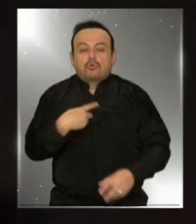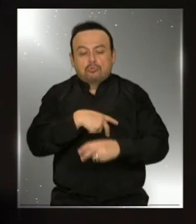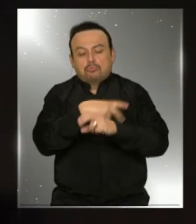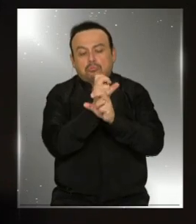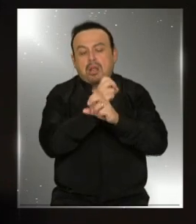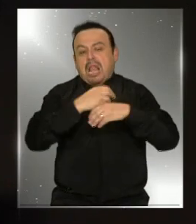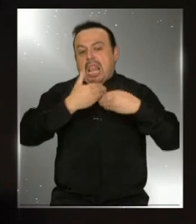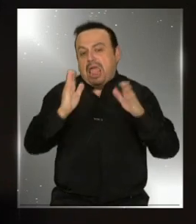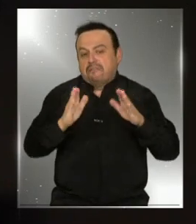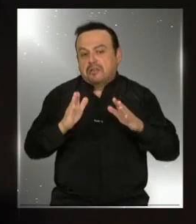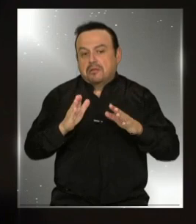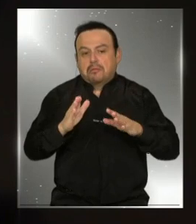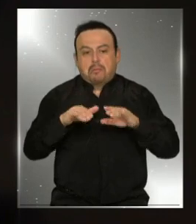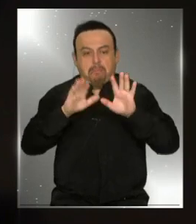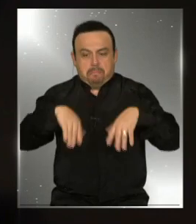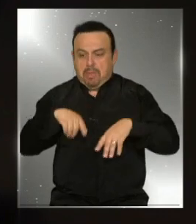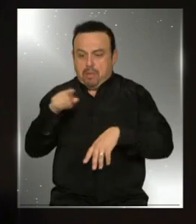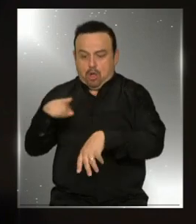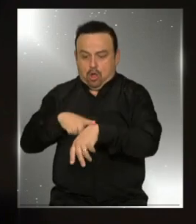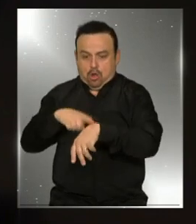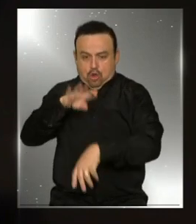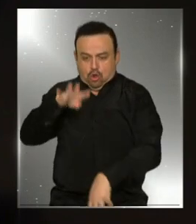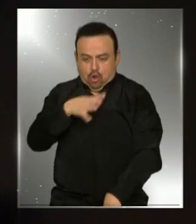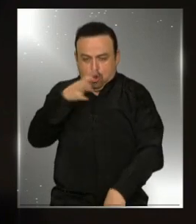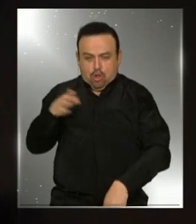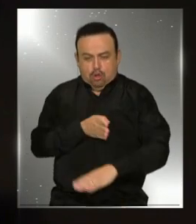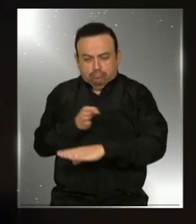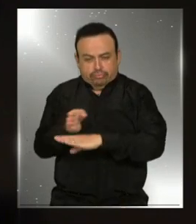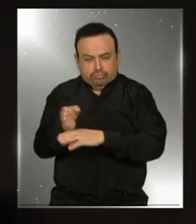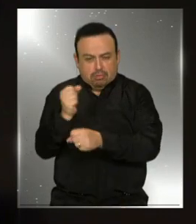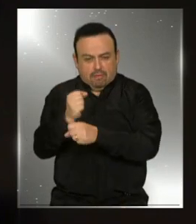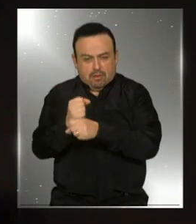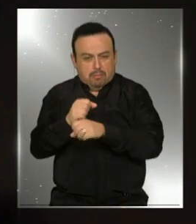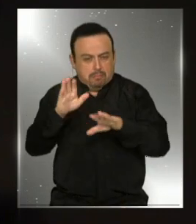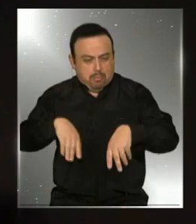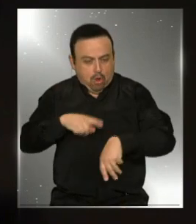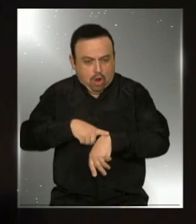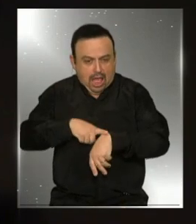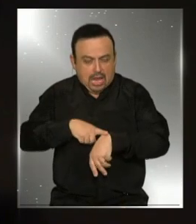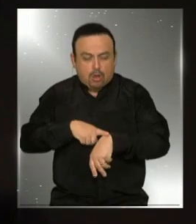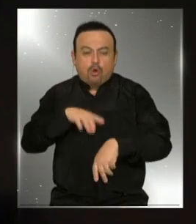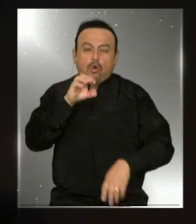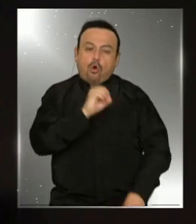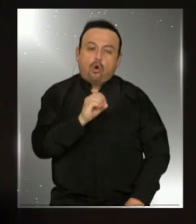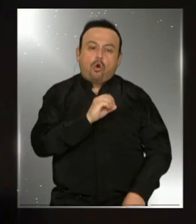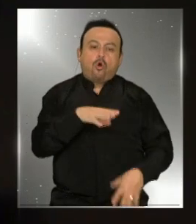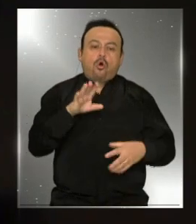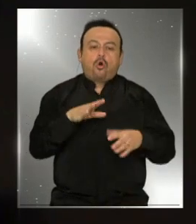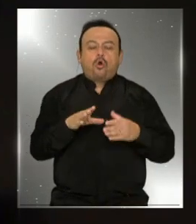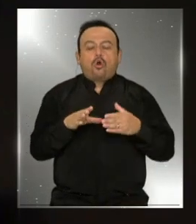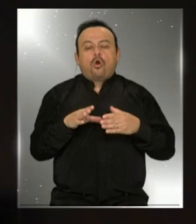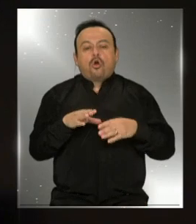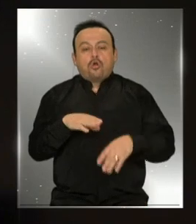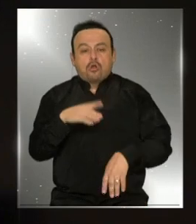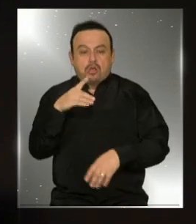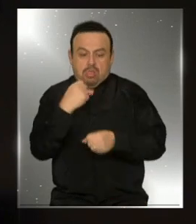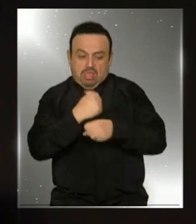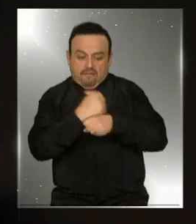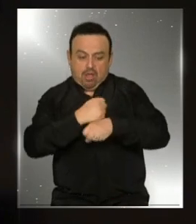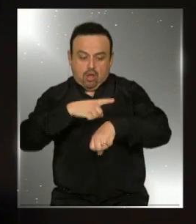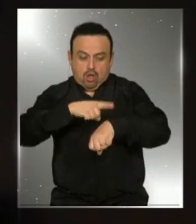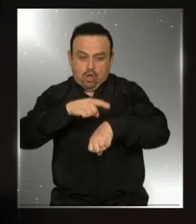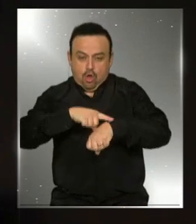optar. O mantener la misma jornada que tenía en su lugar de trabajo, u optar por tener una jornada flexible, pero